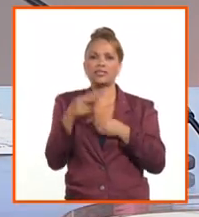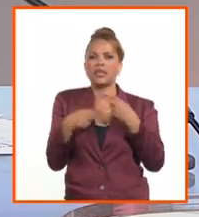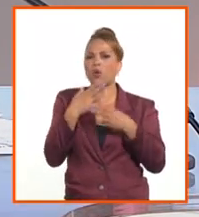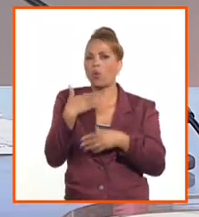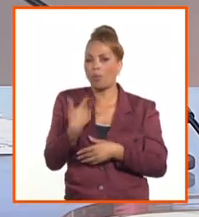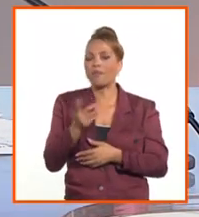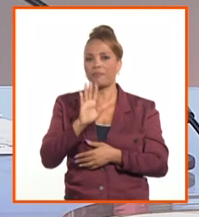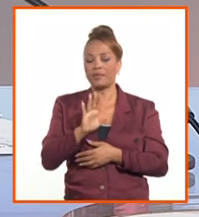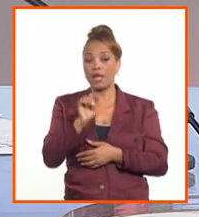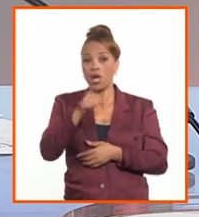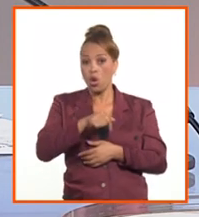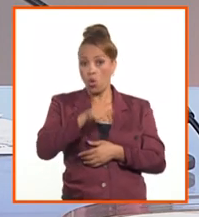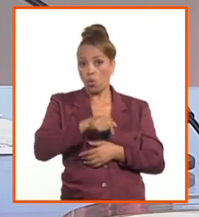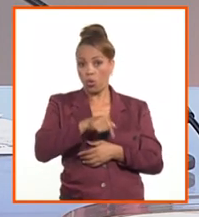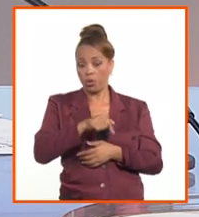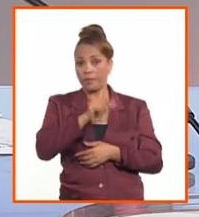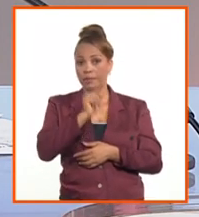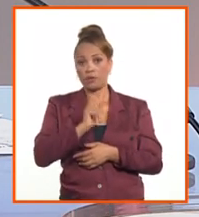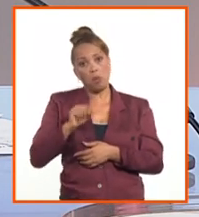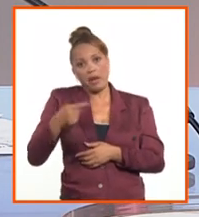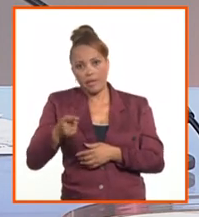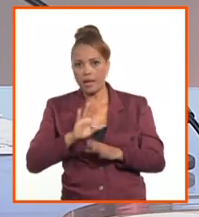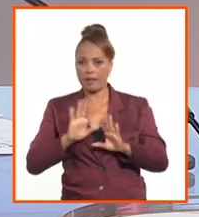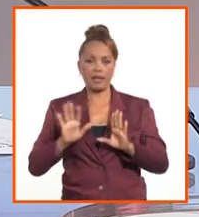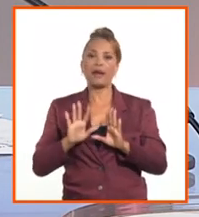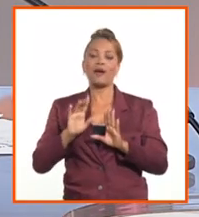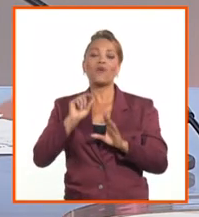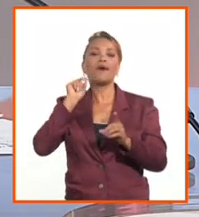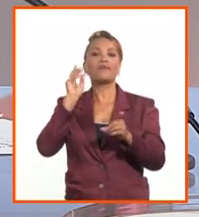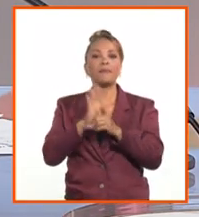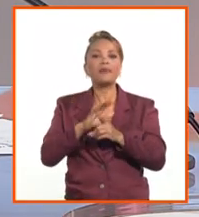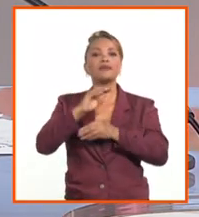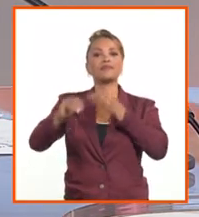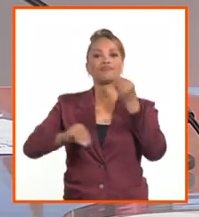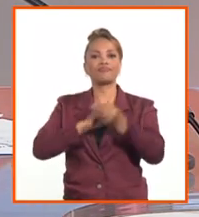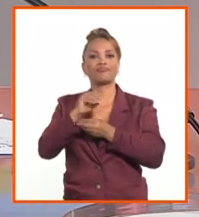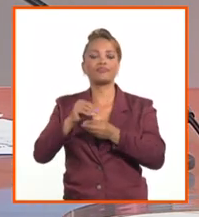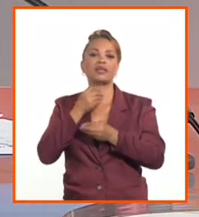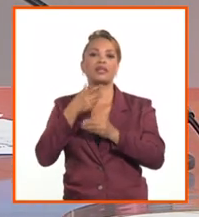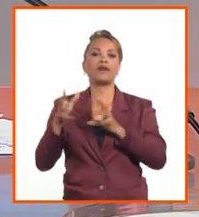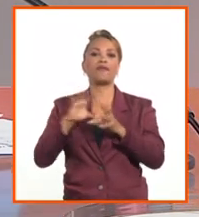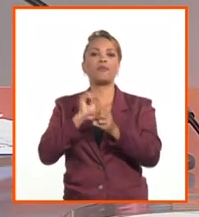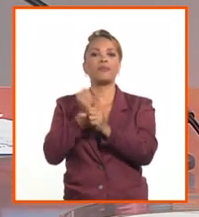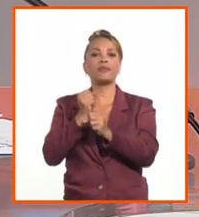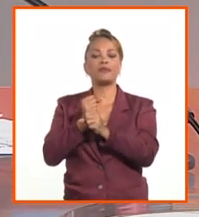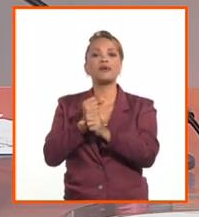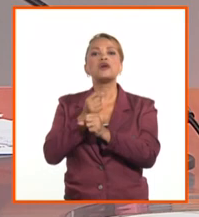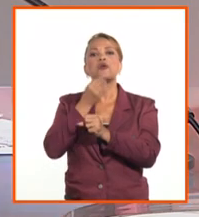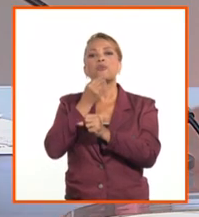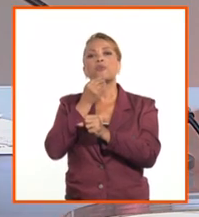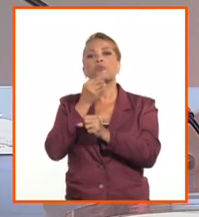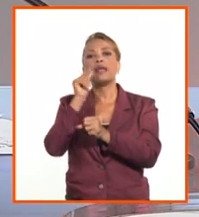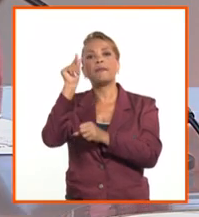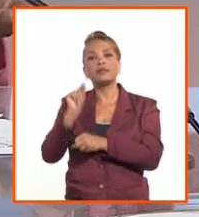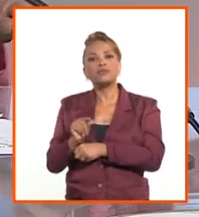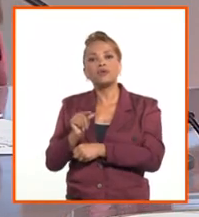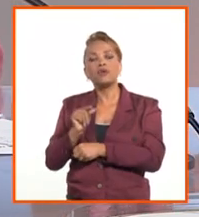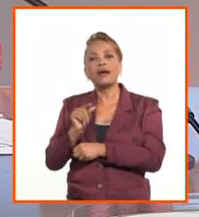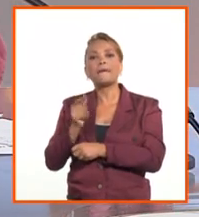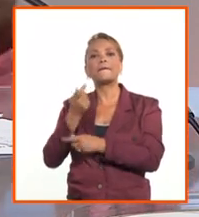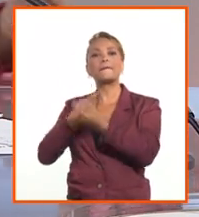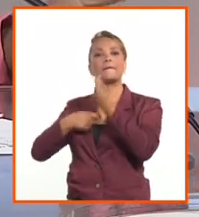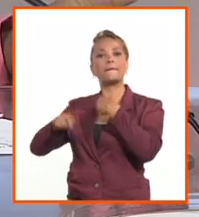decir, hoy las personas o mañana cuando empiece este mecanismo pueden hacer la venta,